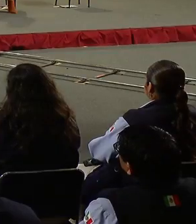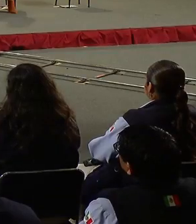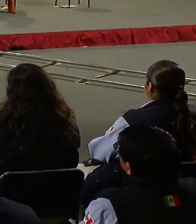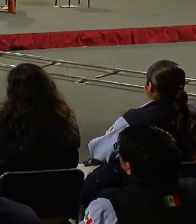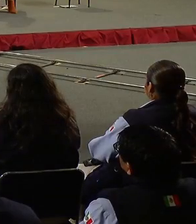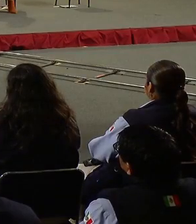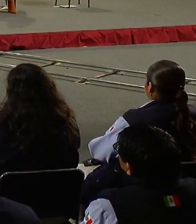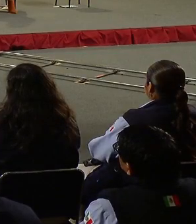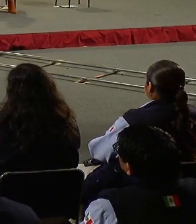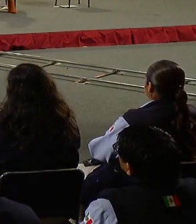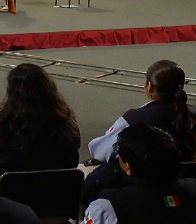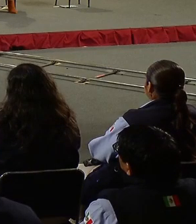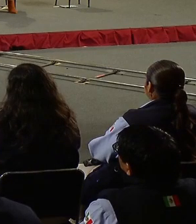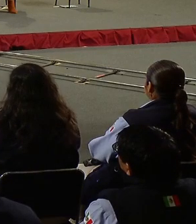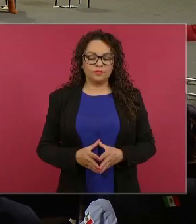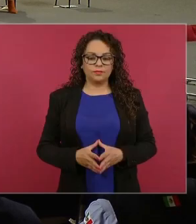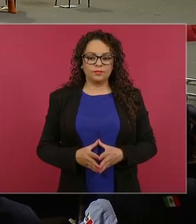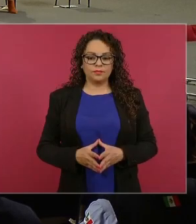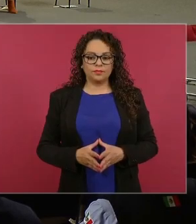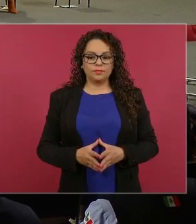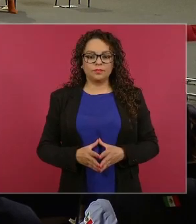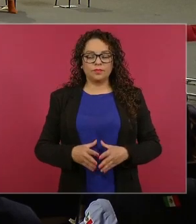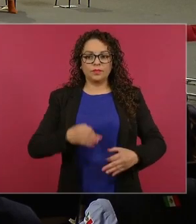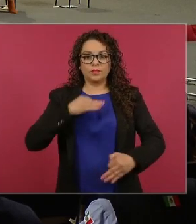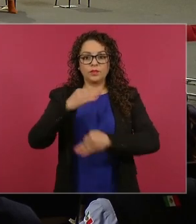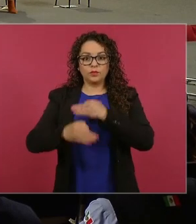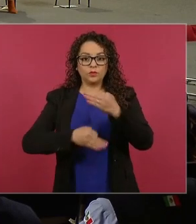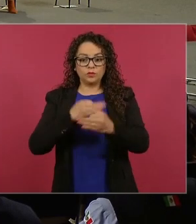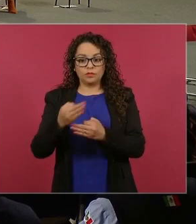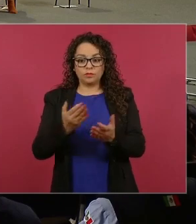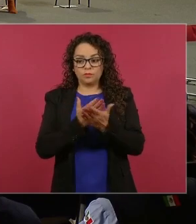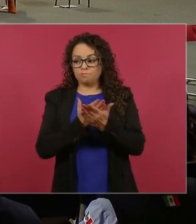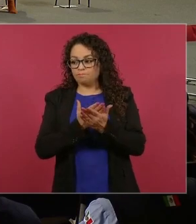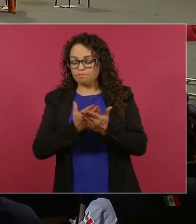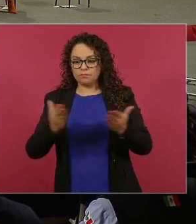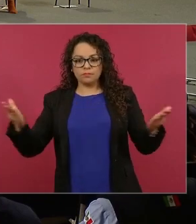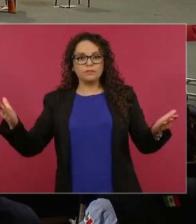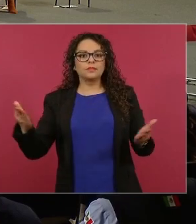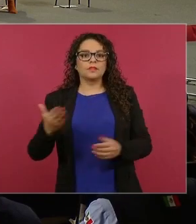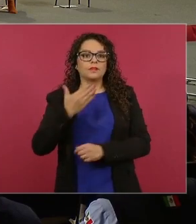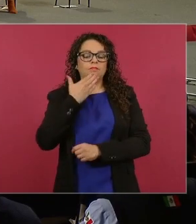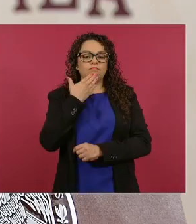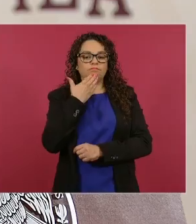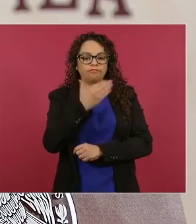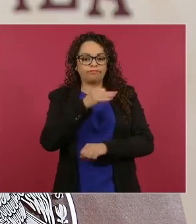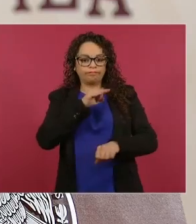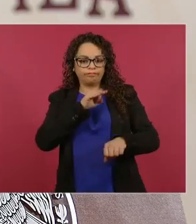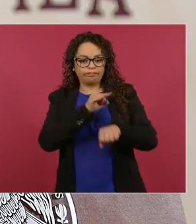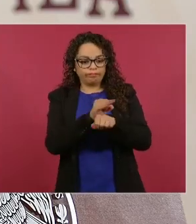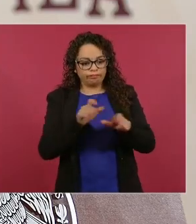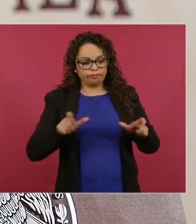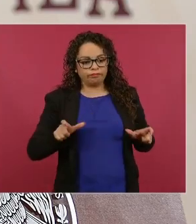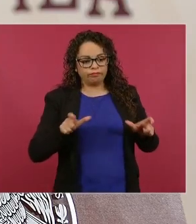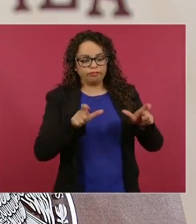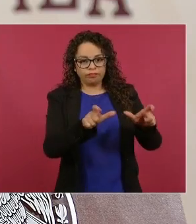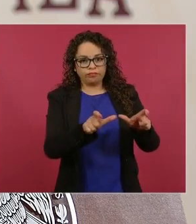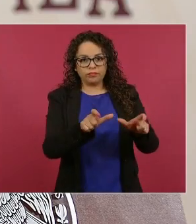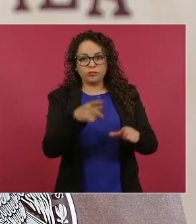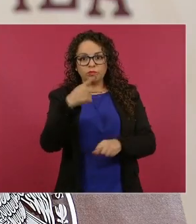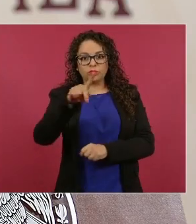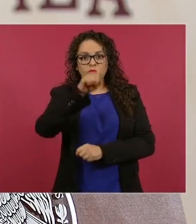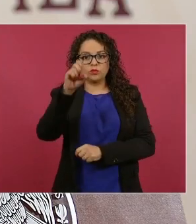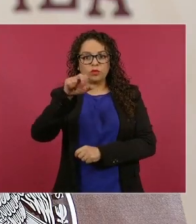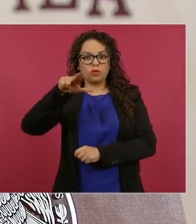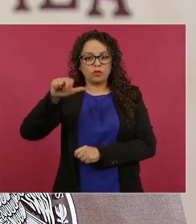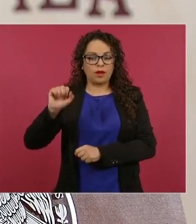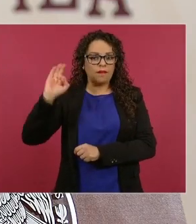asegurando que todas y todos tengamos disfrute a un bien público. Las zonas federales y las playas son de todas y